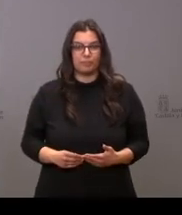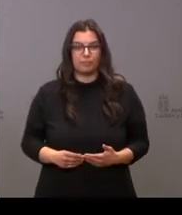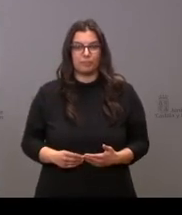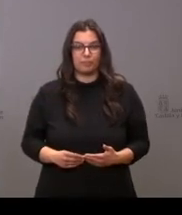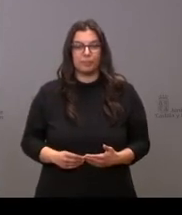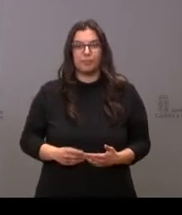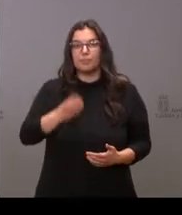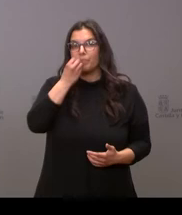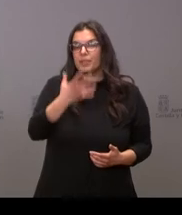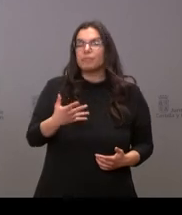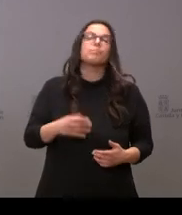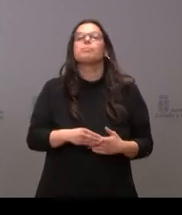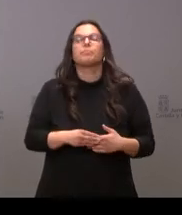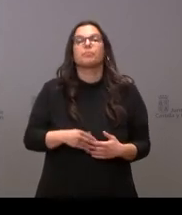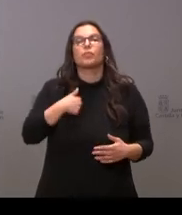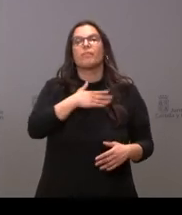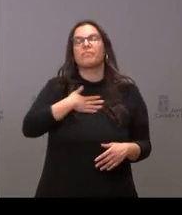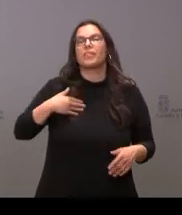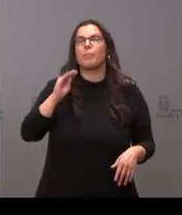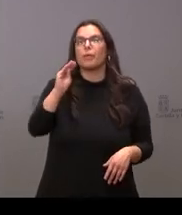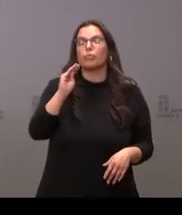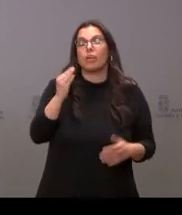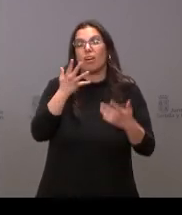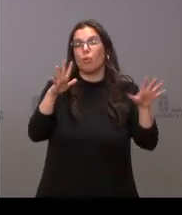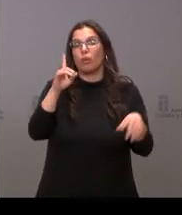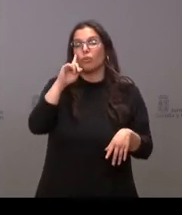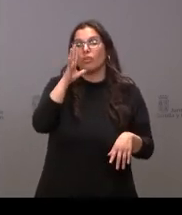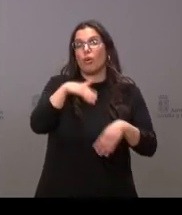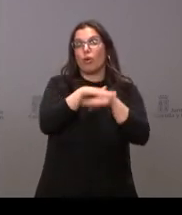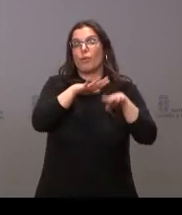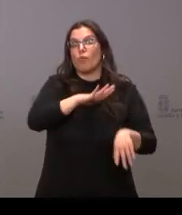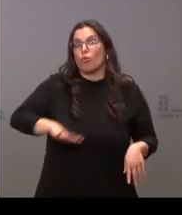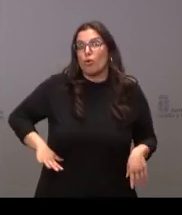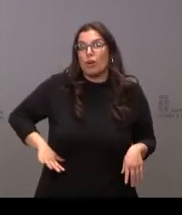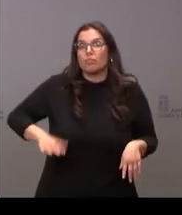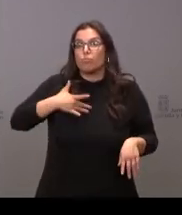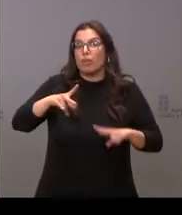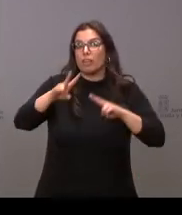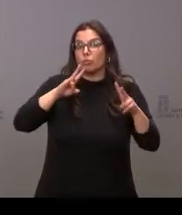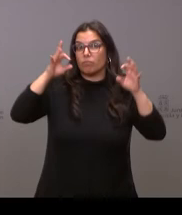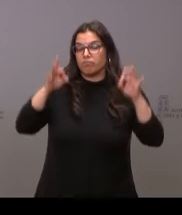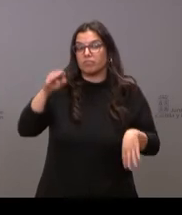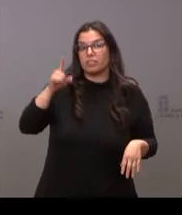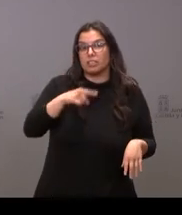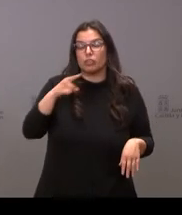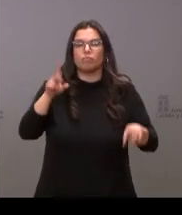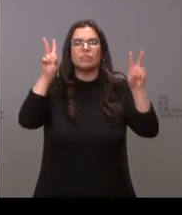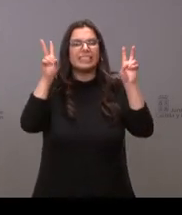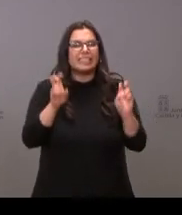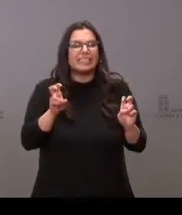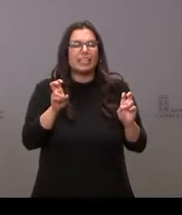muy buena yo quería preguntar aunque no sé si con esto del gobierno en funciones puede haber una respuesta concreta si hay algún avance sobre